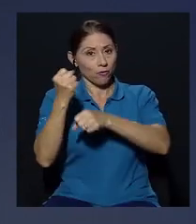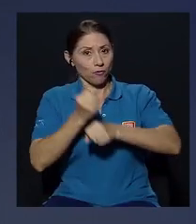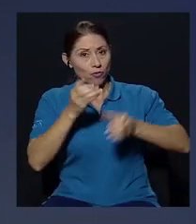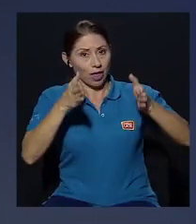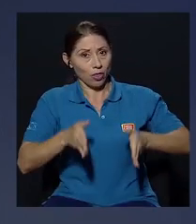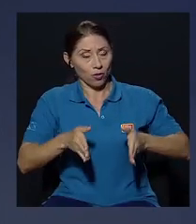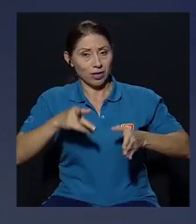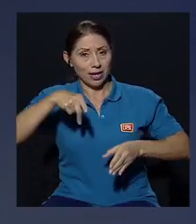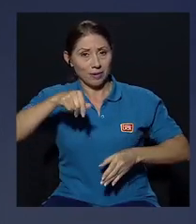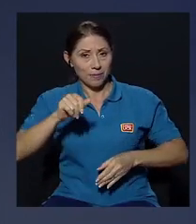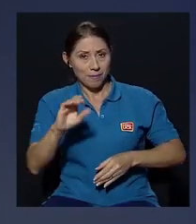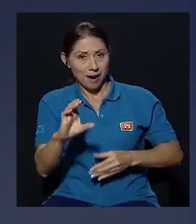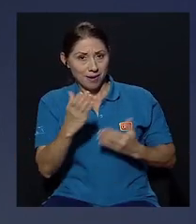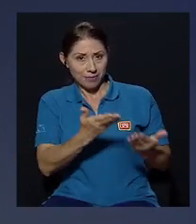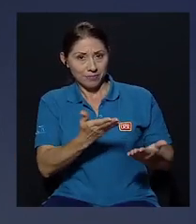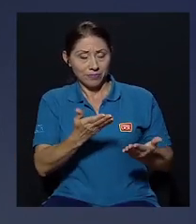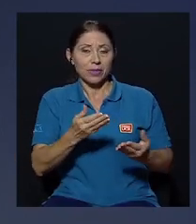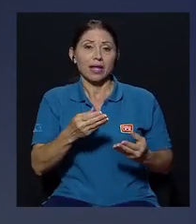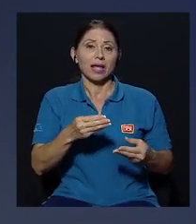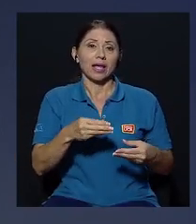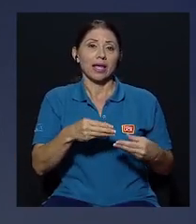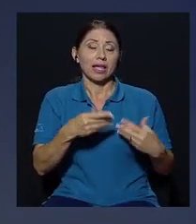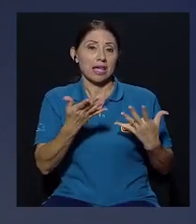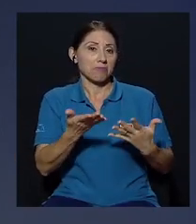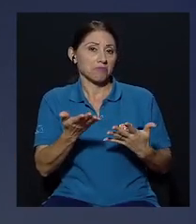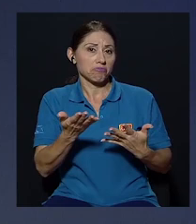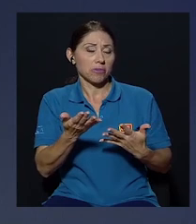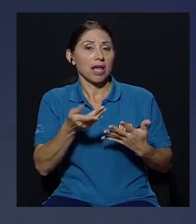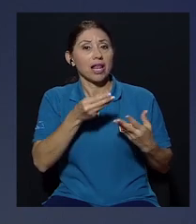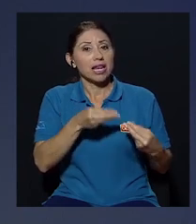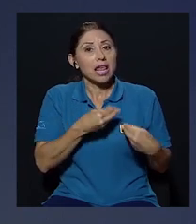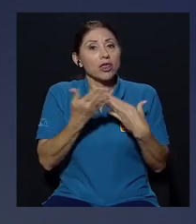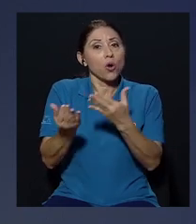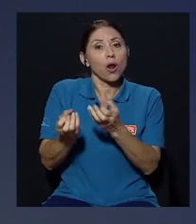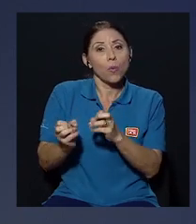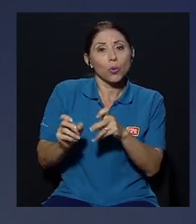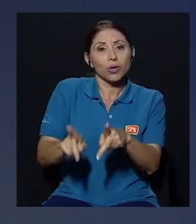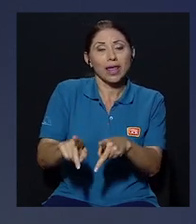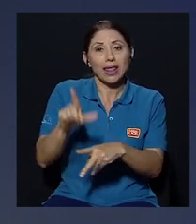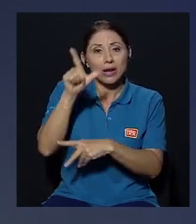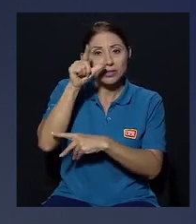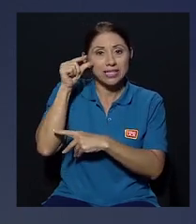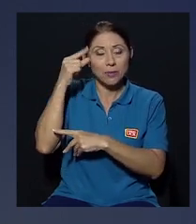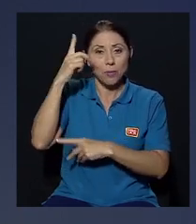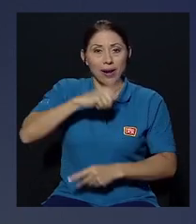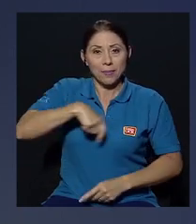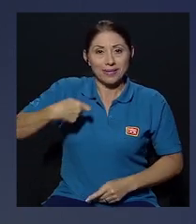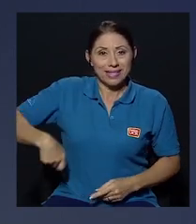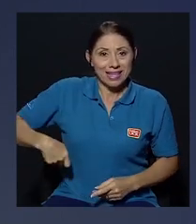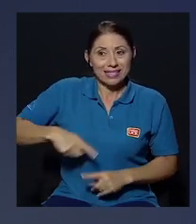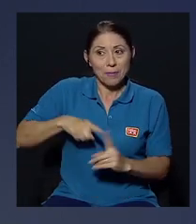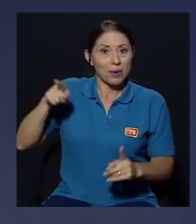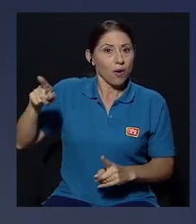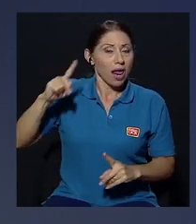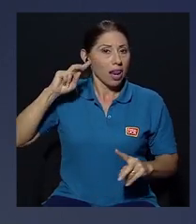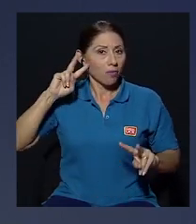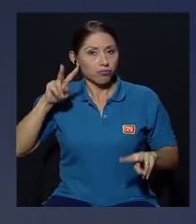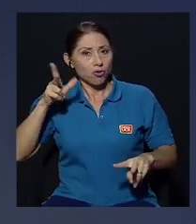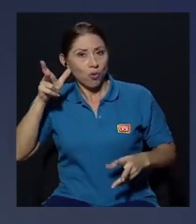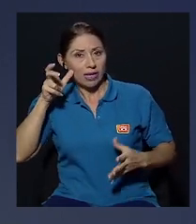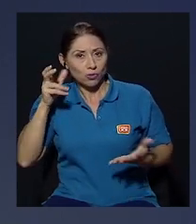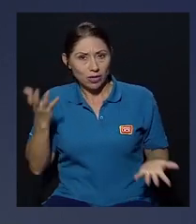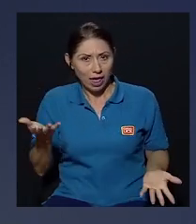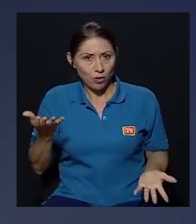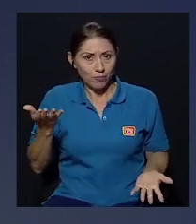fundador del partido de acción ciudadana quien le dio la plataforma de algún modo a don Luis Guillermo para que llegara a la presidencia quien no le ha escuchado tal vez